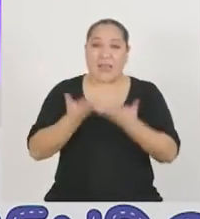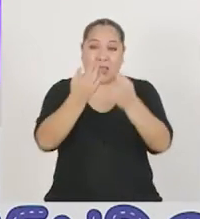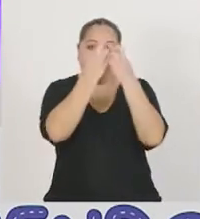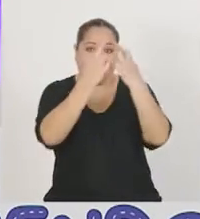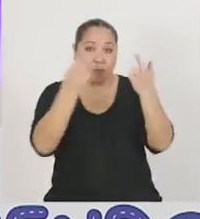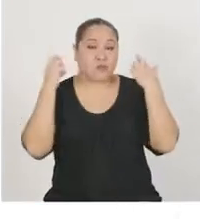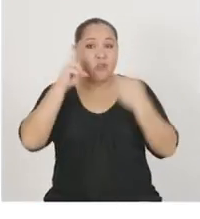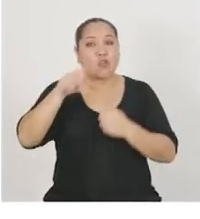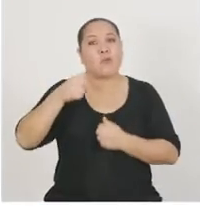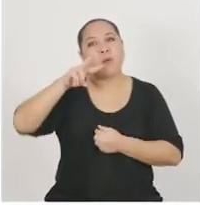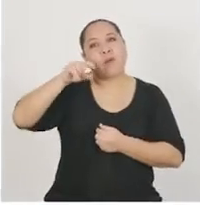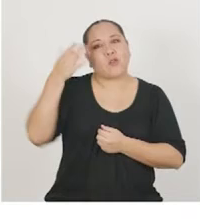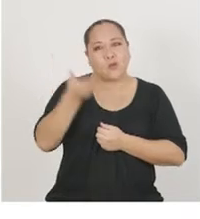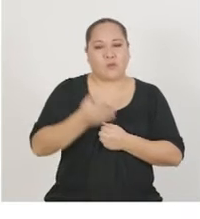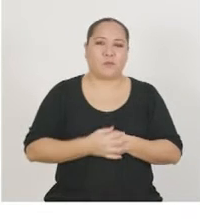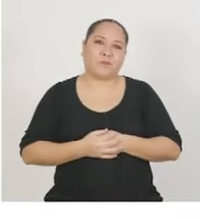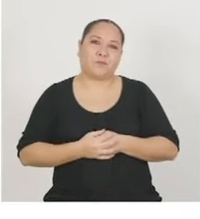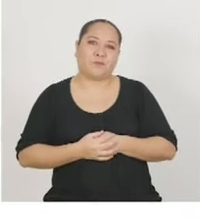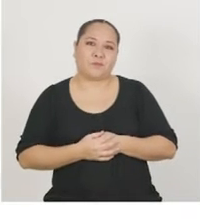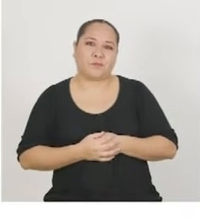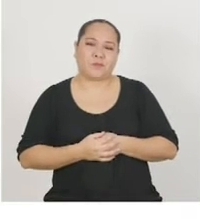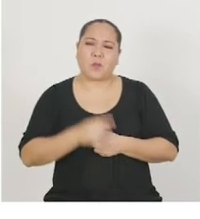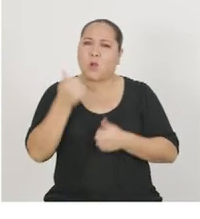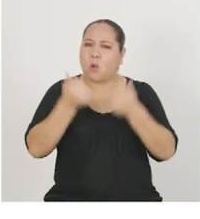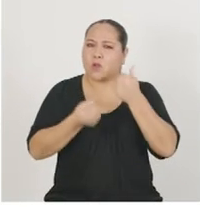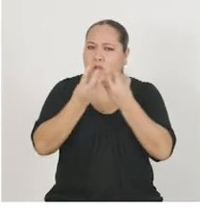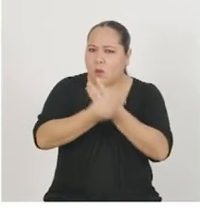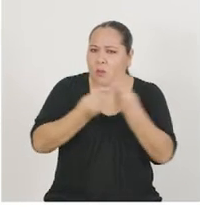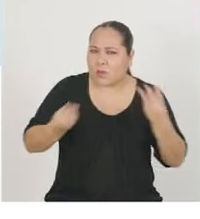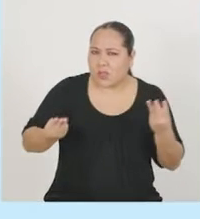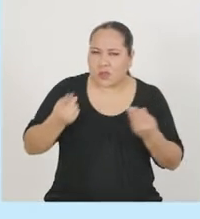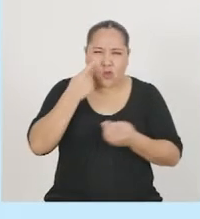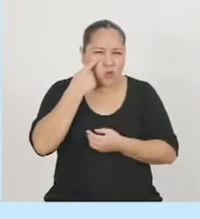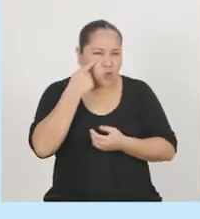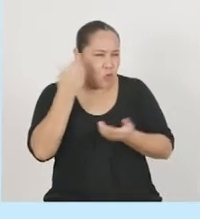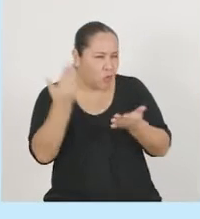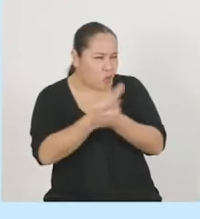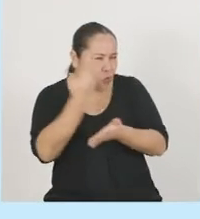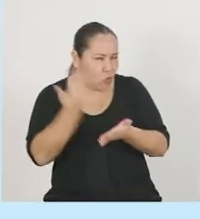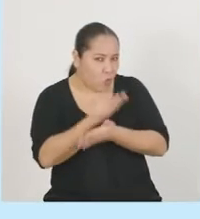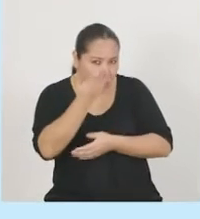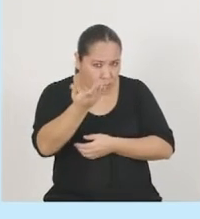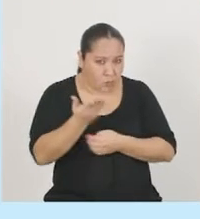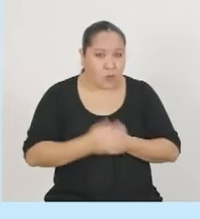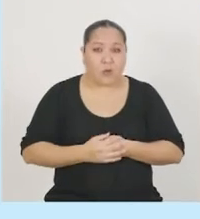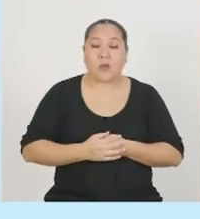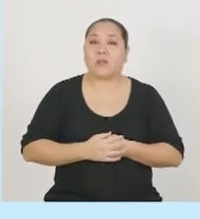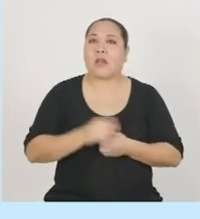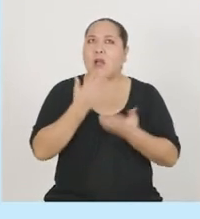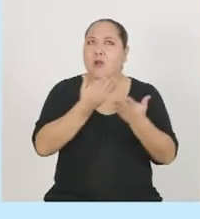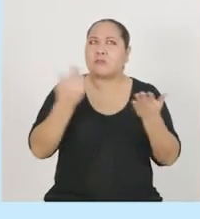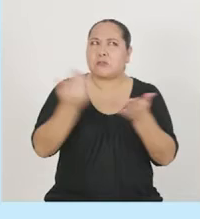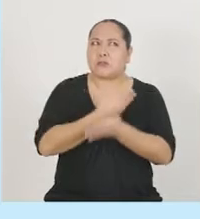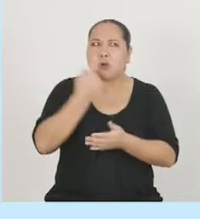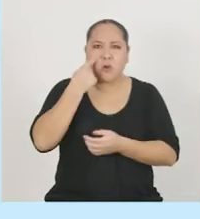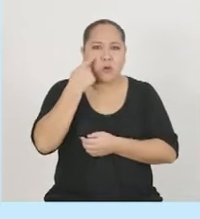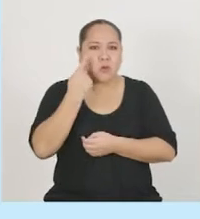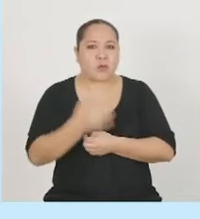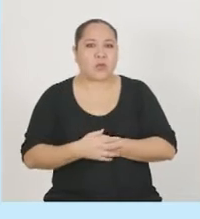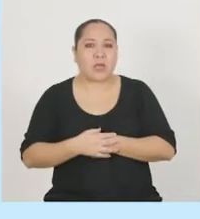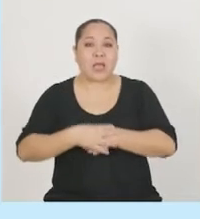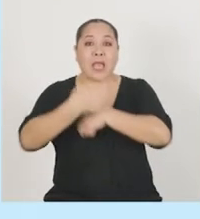al respecto. ¿Qué productos novedosos conoces? Los productos novedosos que yo conozco son el reloj